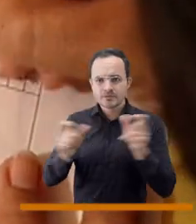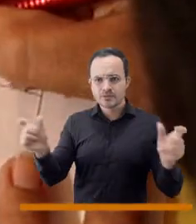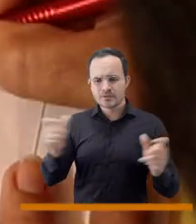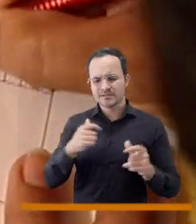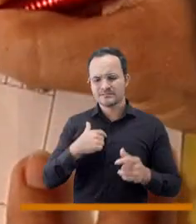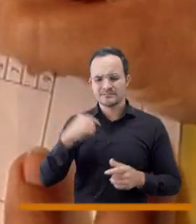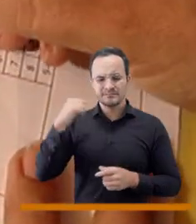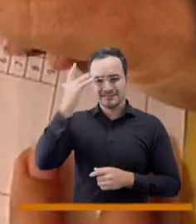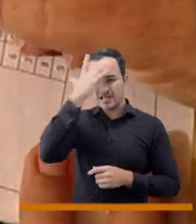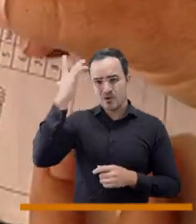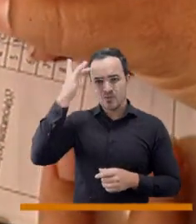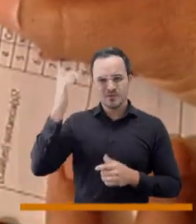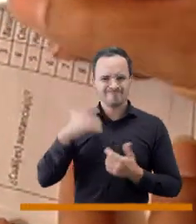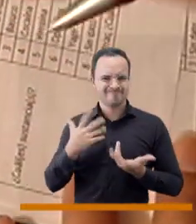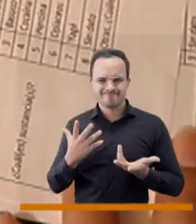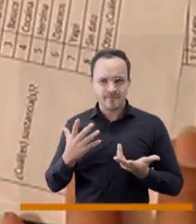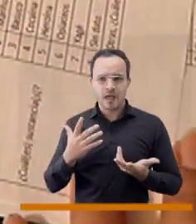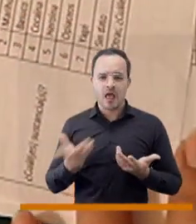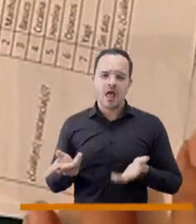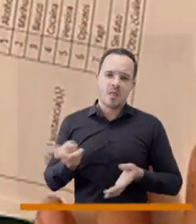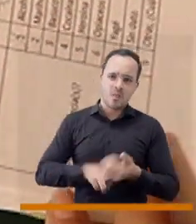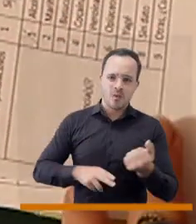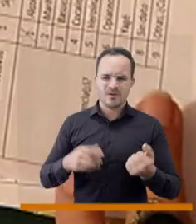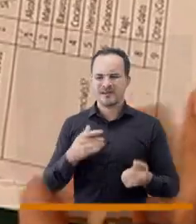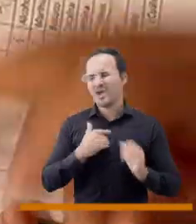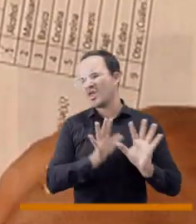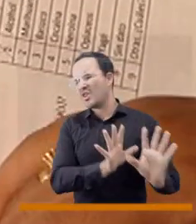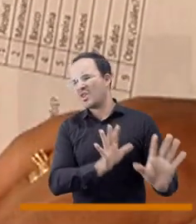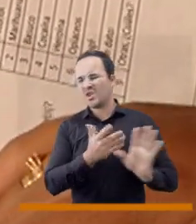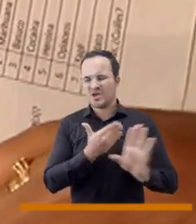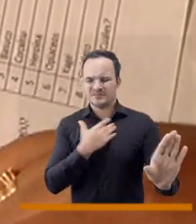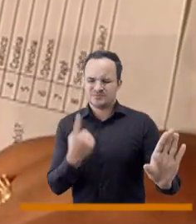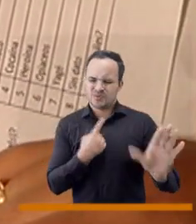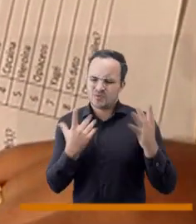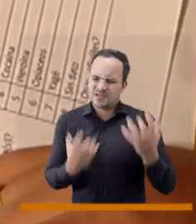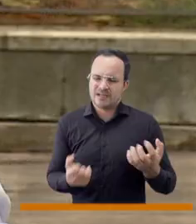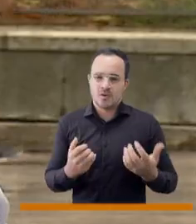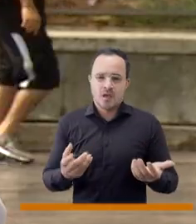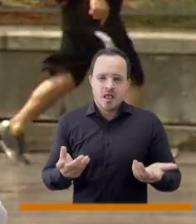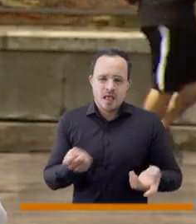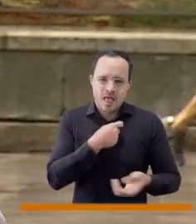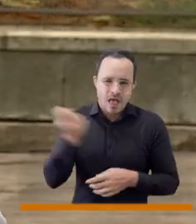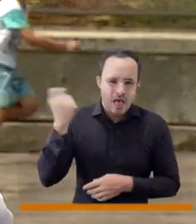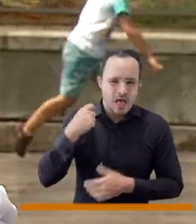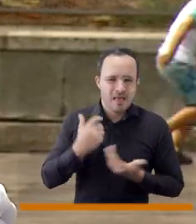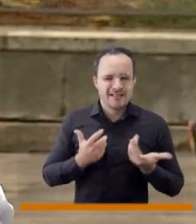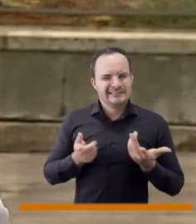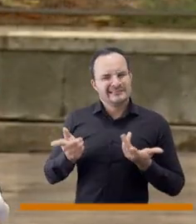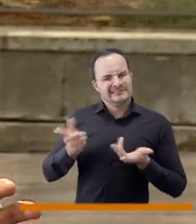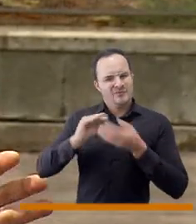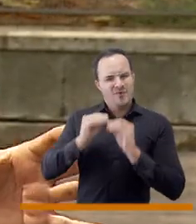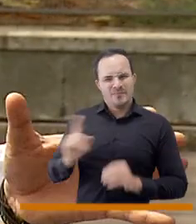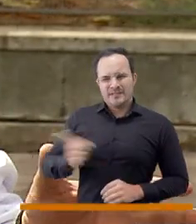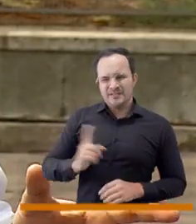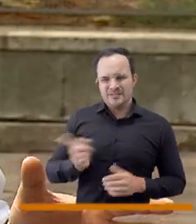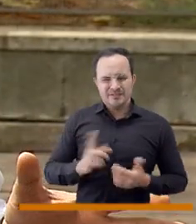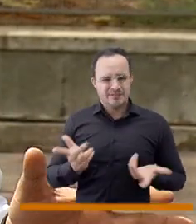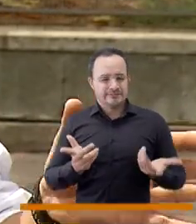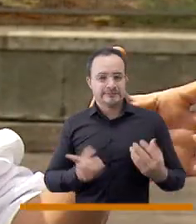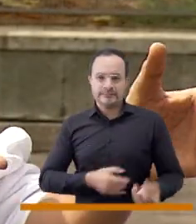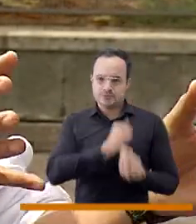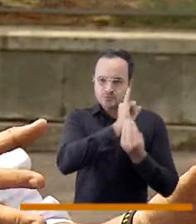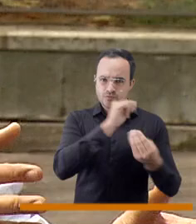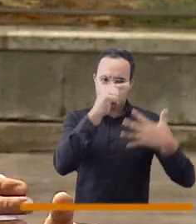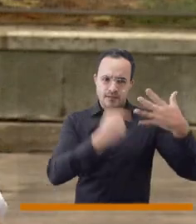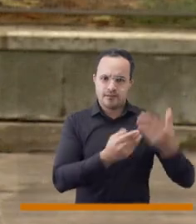ocasiones las personas que tienen problemas de salud mental se revictimizan, entonces lo que hacemos es acompañarlos a través de un proceso de escucha y de conectarlos